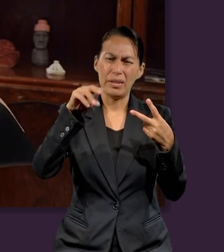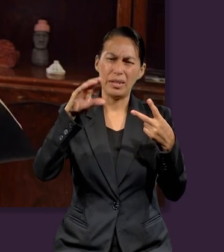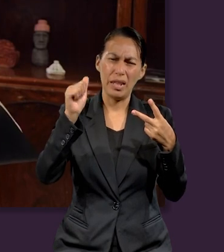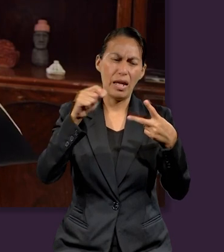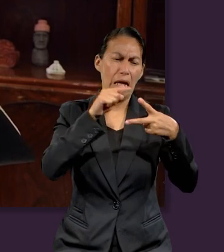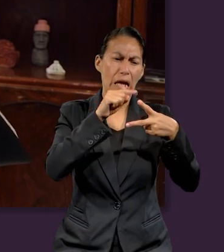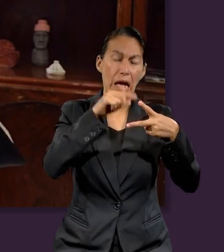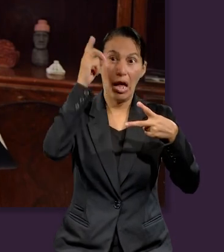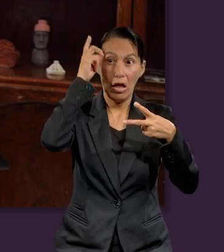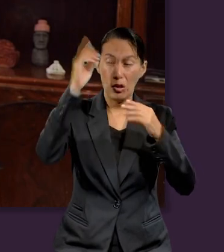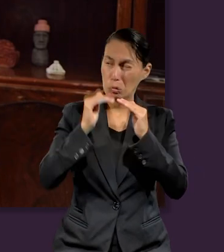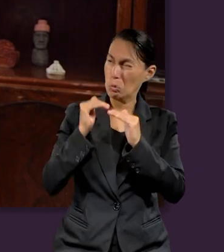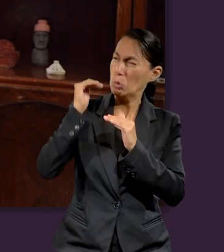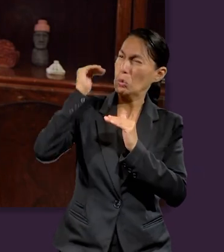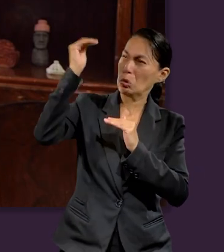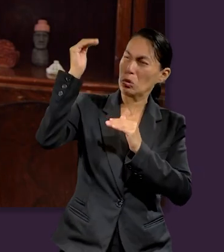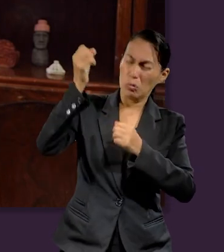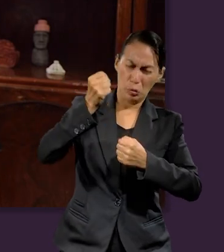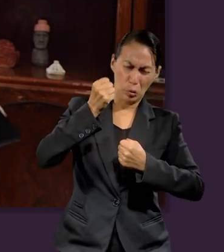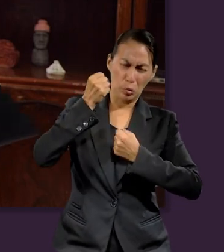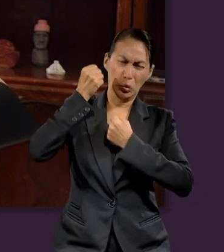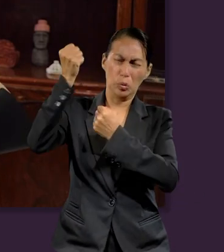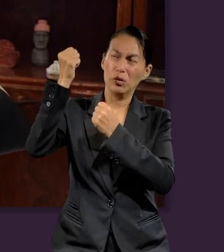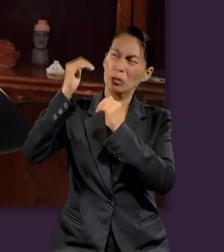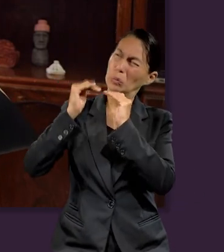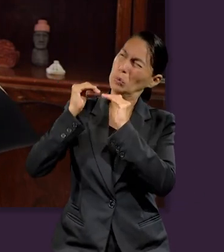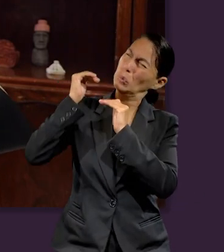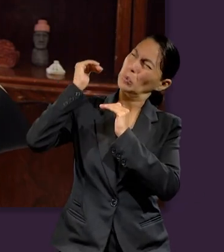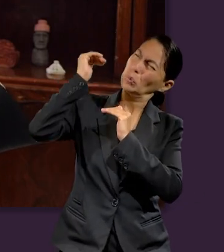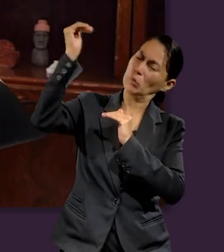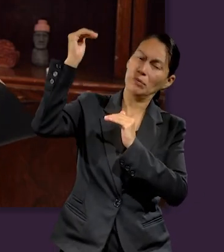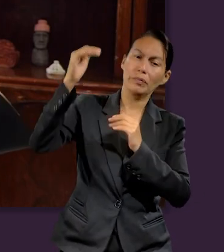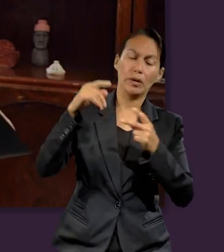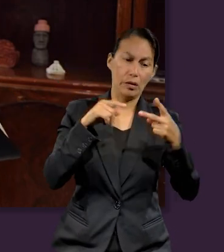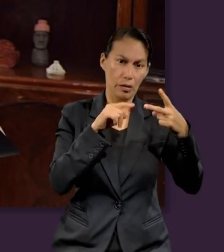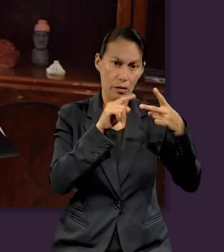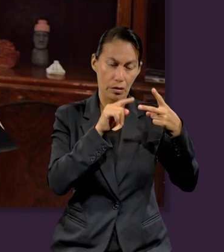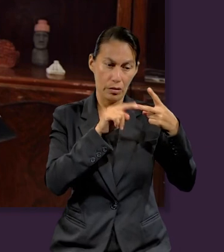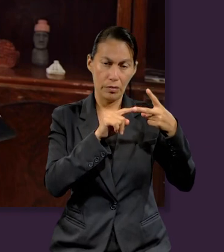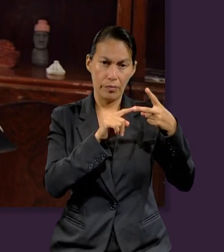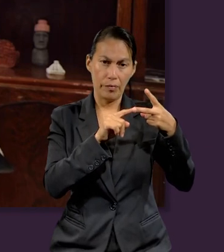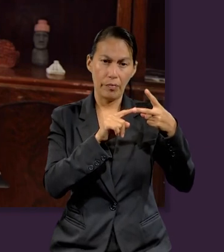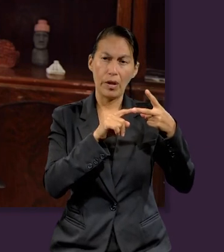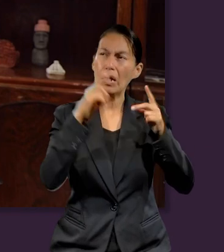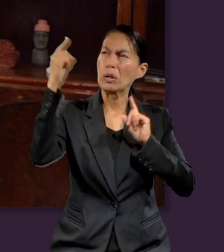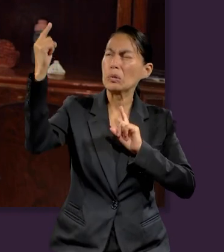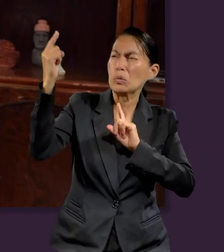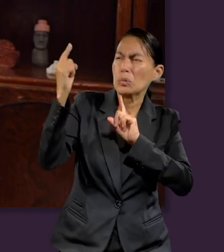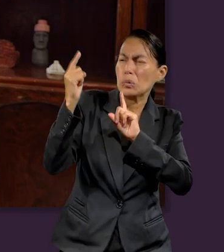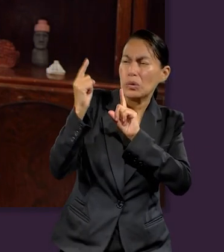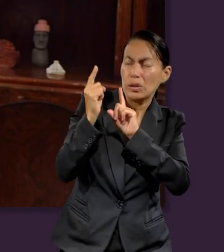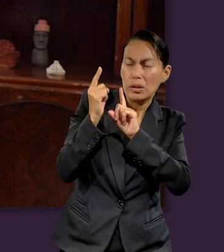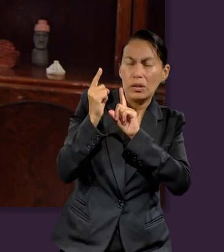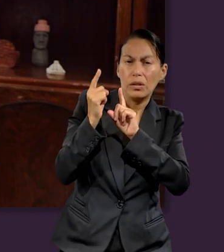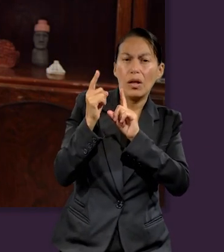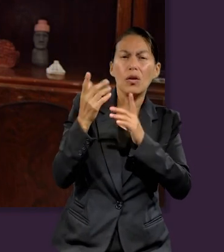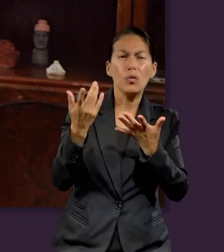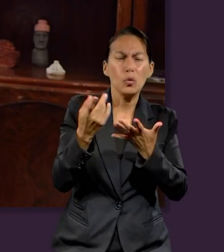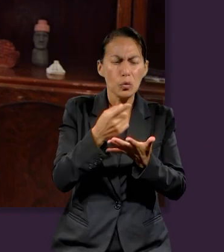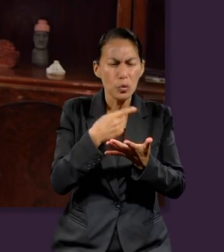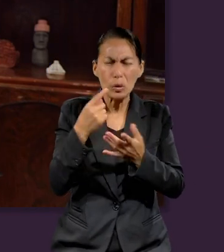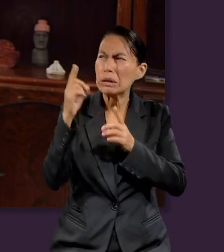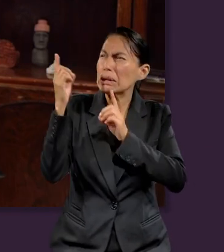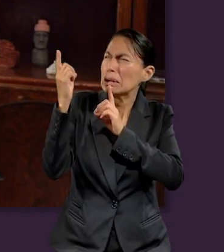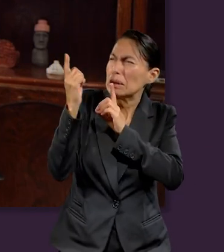grandeza de Dios, a aquello que lo hace soberano del universo, la inmanencia a su cercanía, a qué